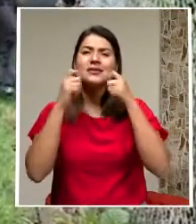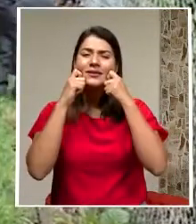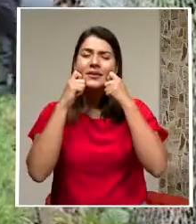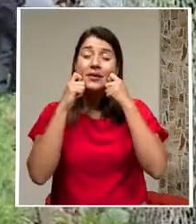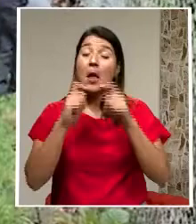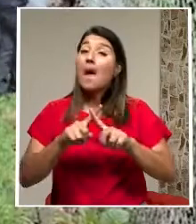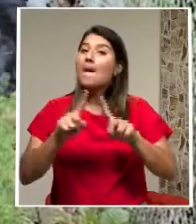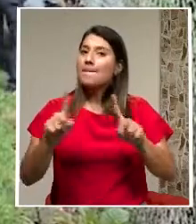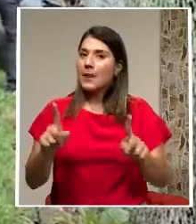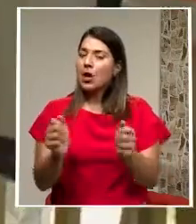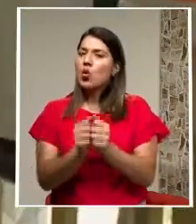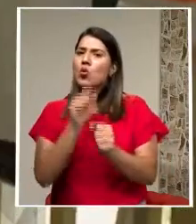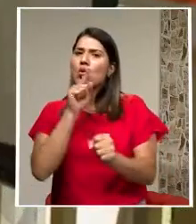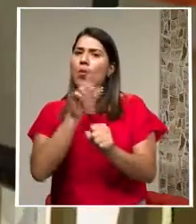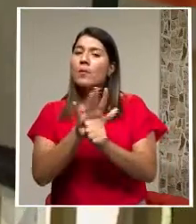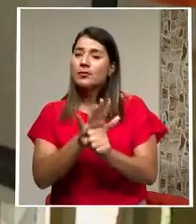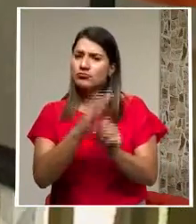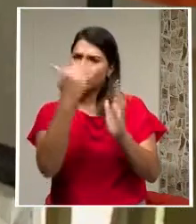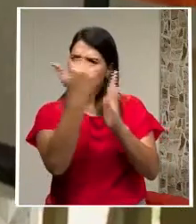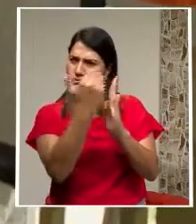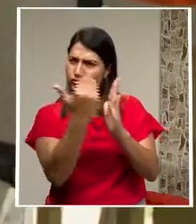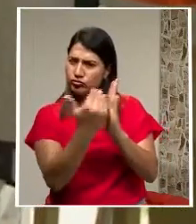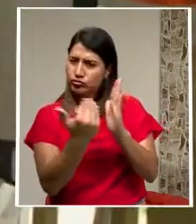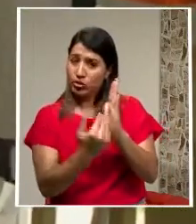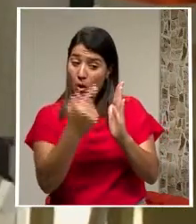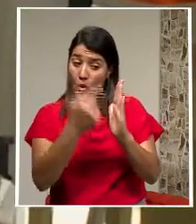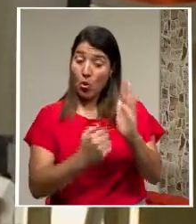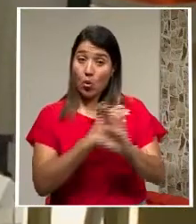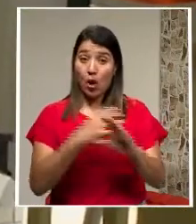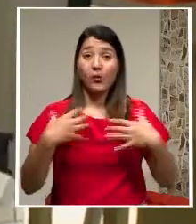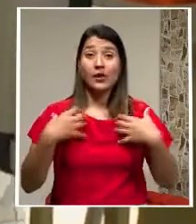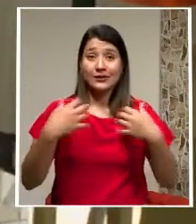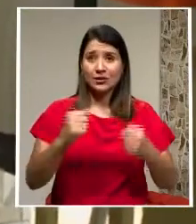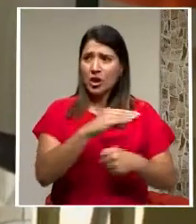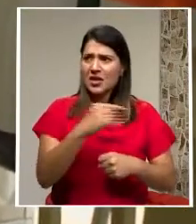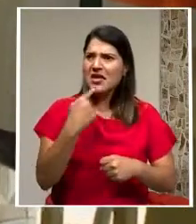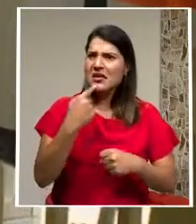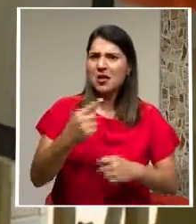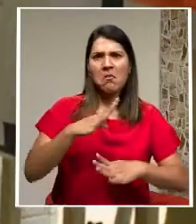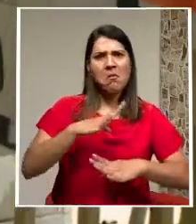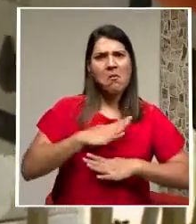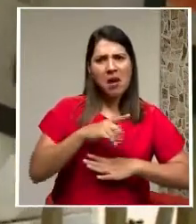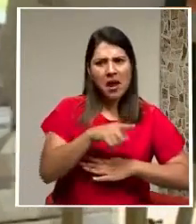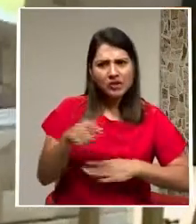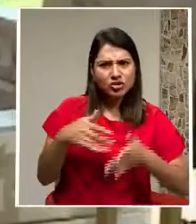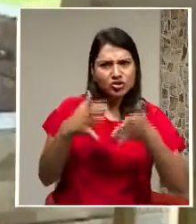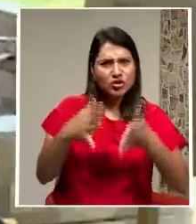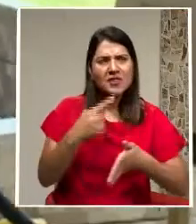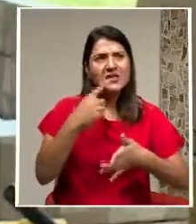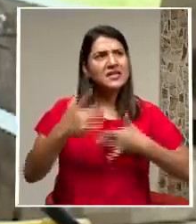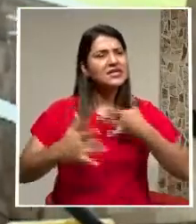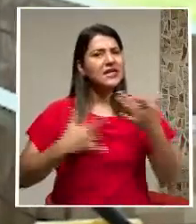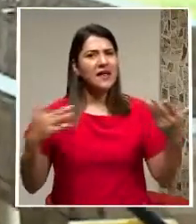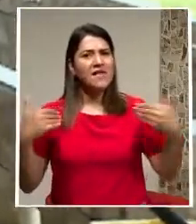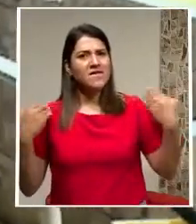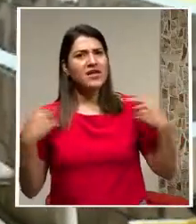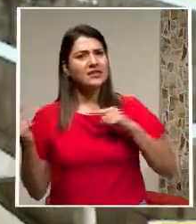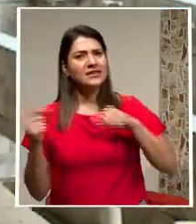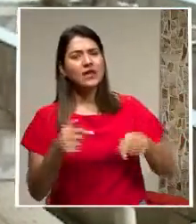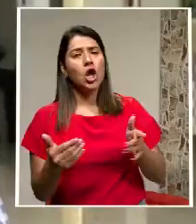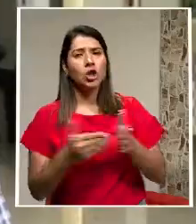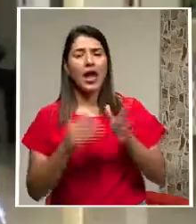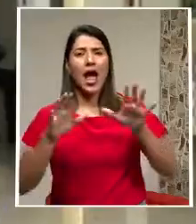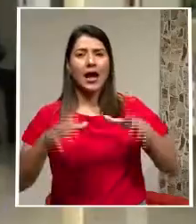Con el cumplimiento De los protocolos Y calificó De gratificante Escuchar los testimonios De estudiantes Que se sienten felices Al retorno Del centro